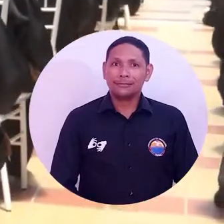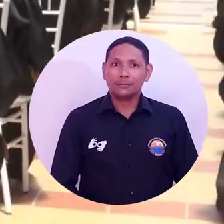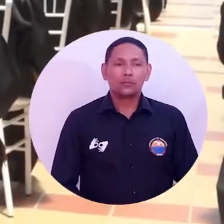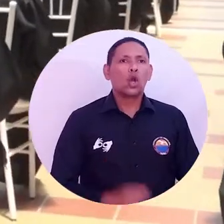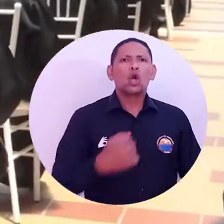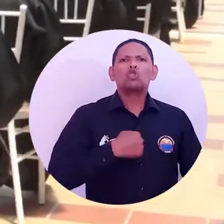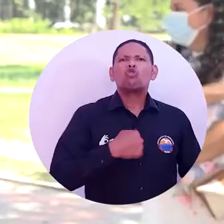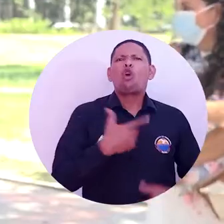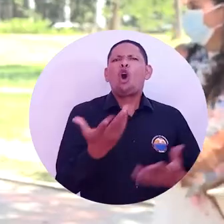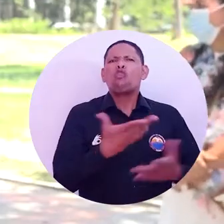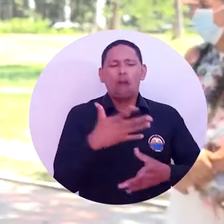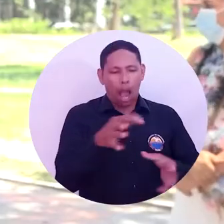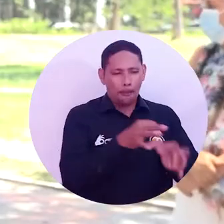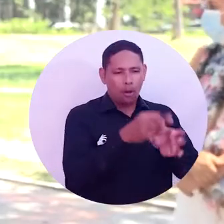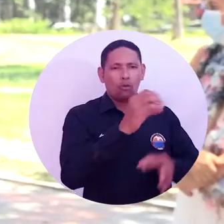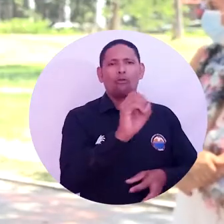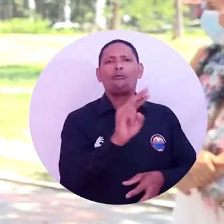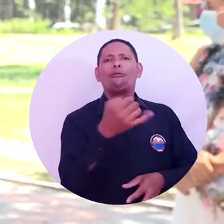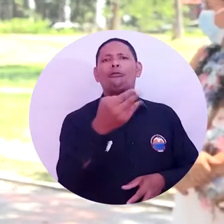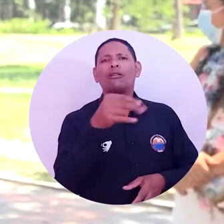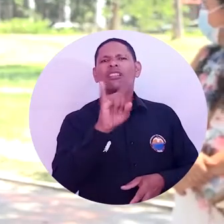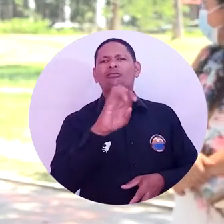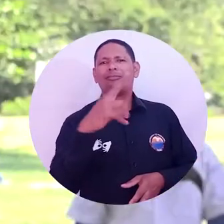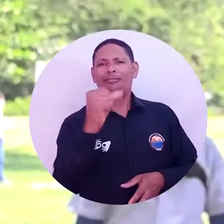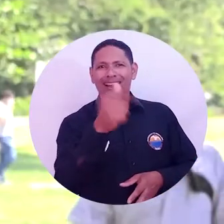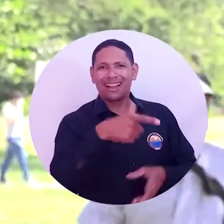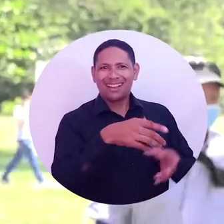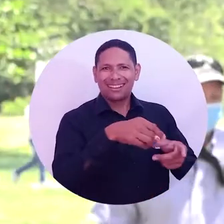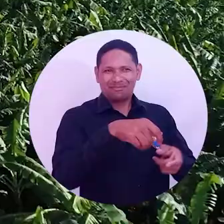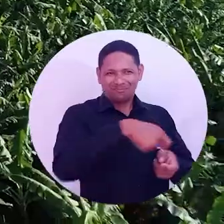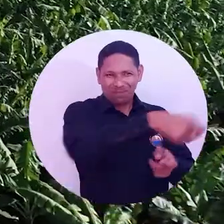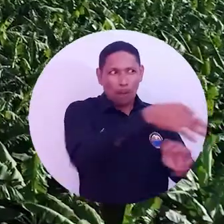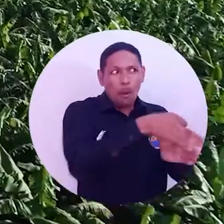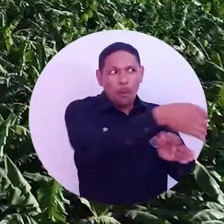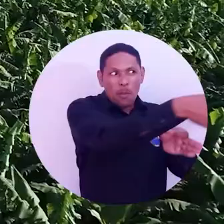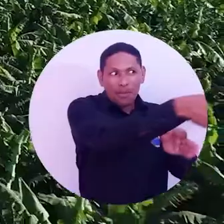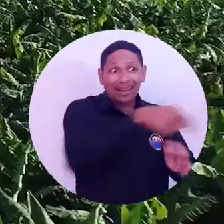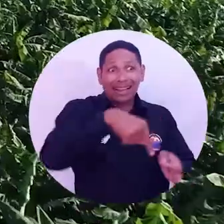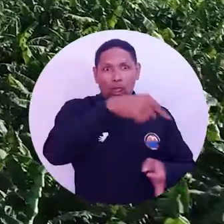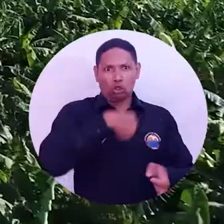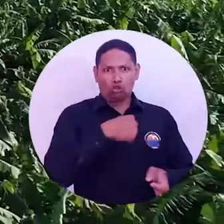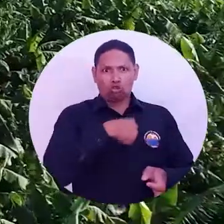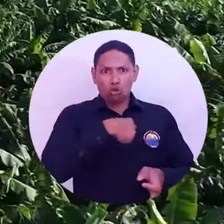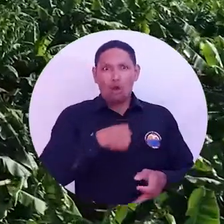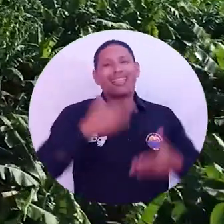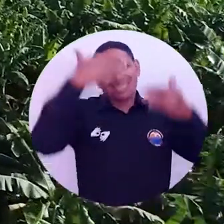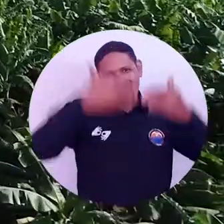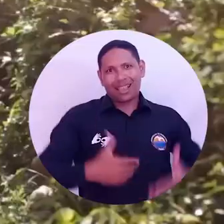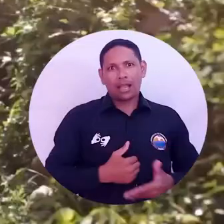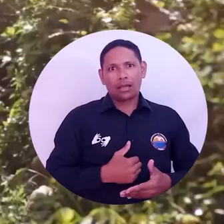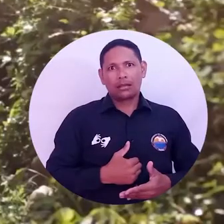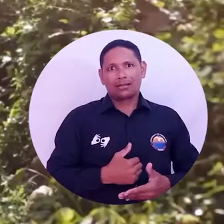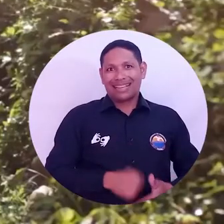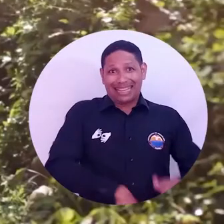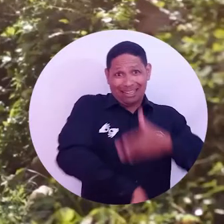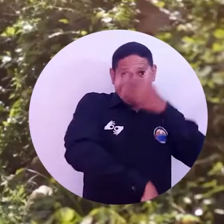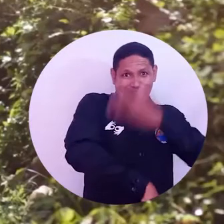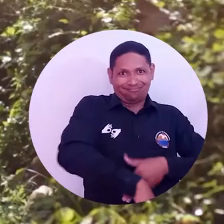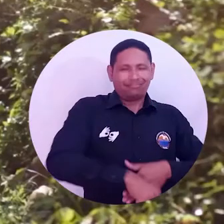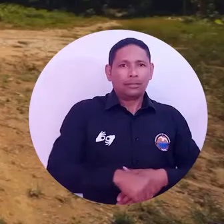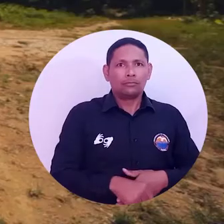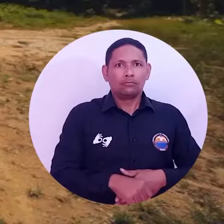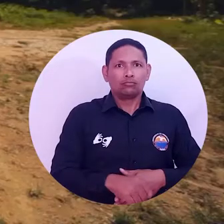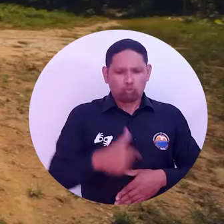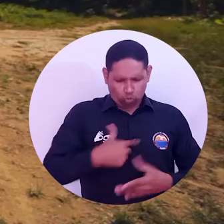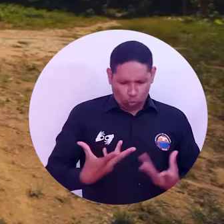Vengo de la zona bananera, precisamente del pueblo de Orihueca. Pertenecí al grupo de inclusión y permanencia por mi condición de discapacidad, pérdida del miembro superior